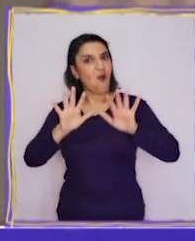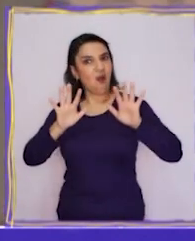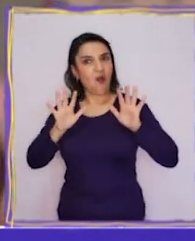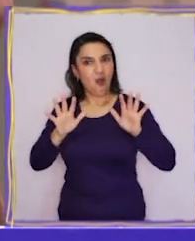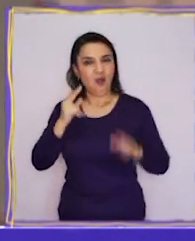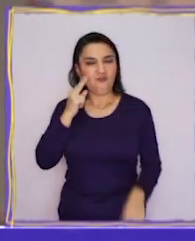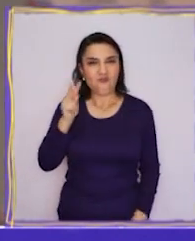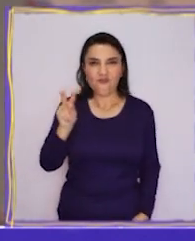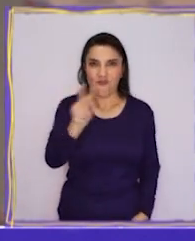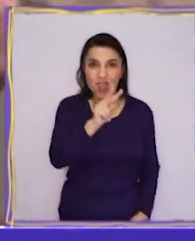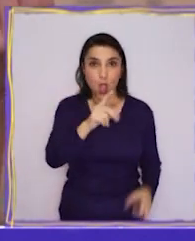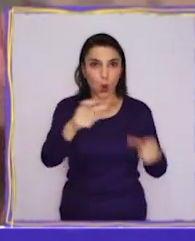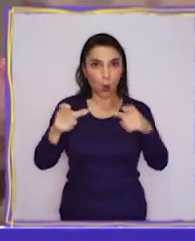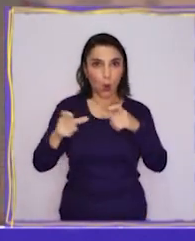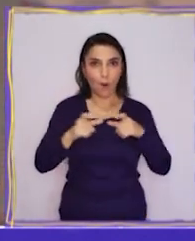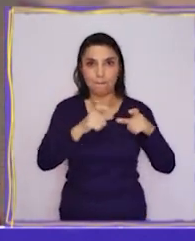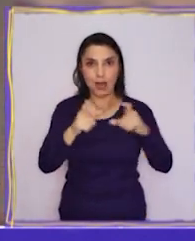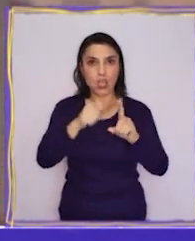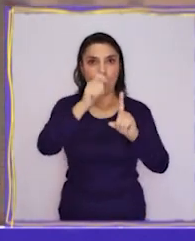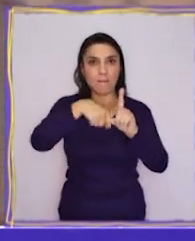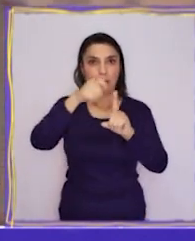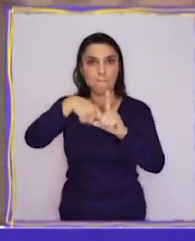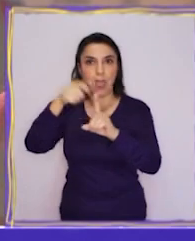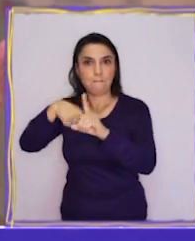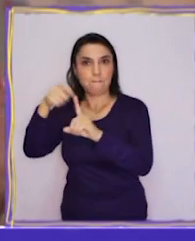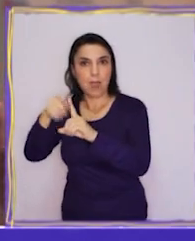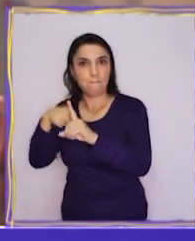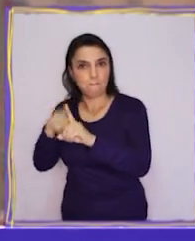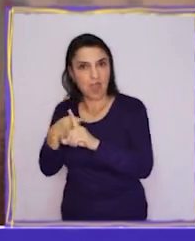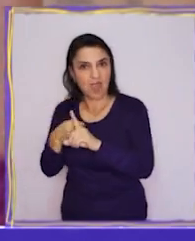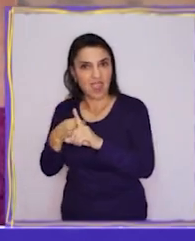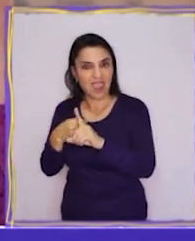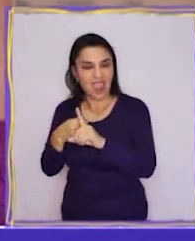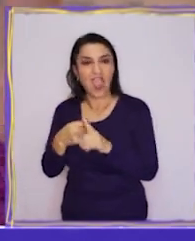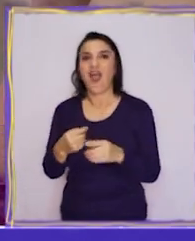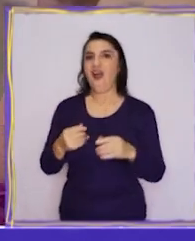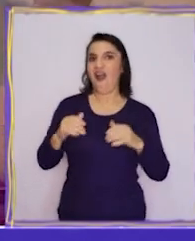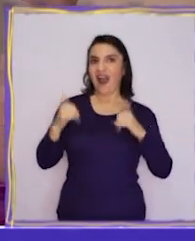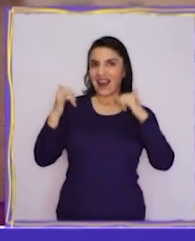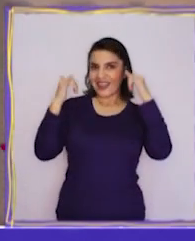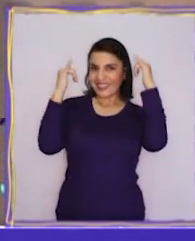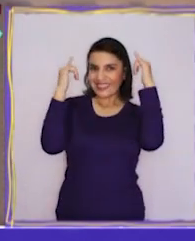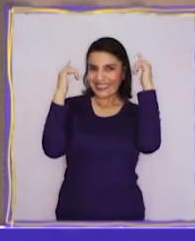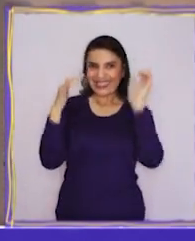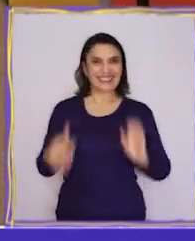¡Guau! Veo que hay cumpleaños todos los meses del año. ¡Qué alegría!